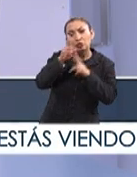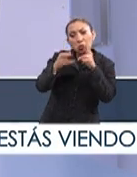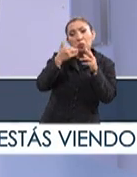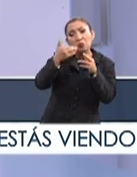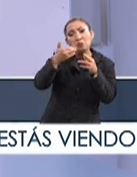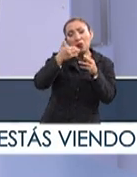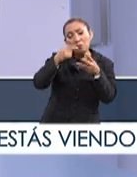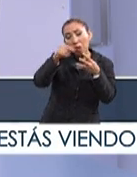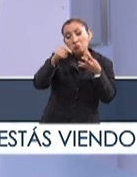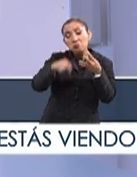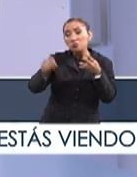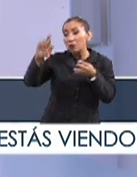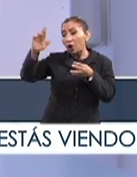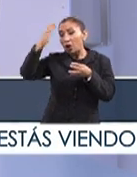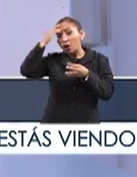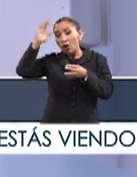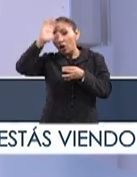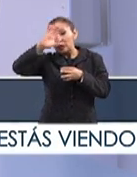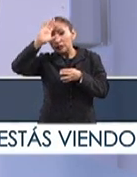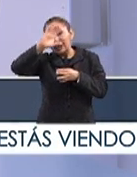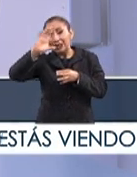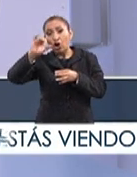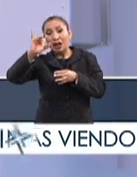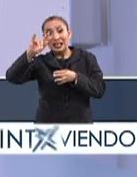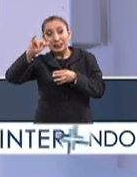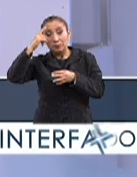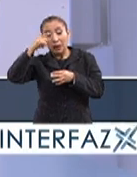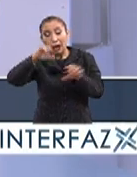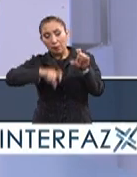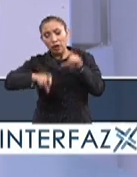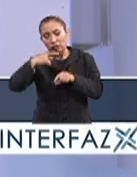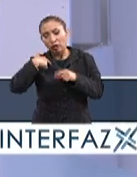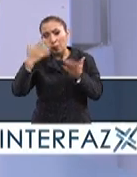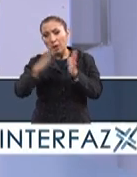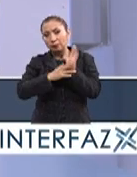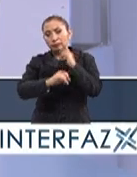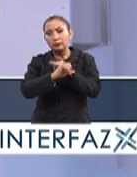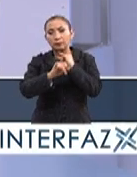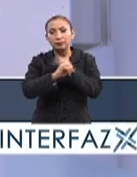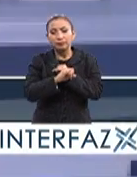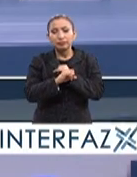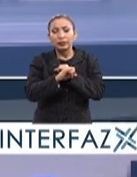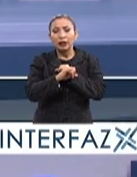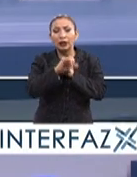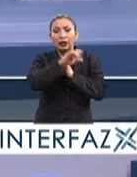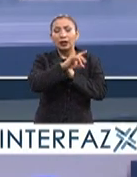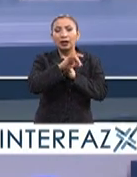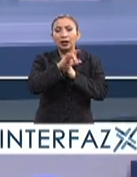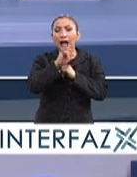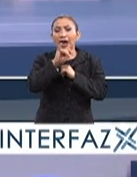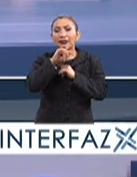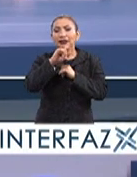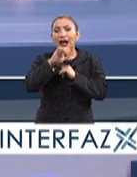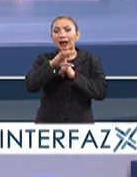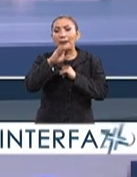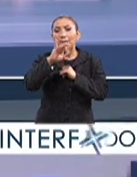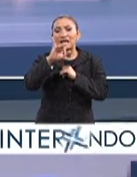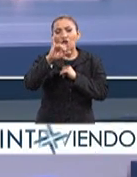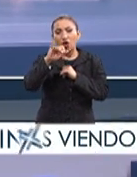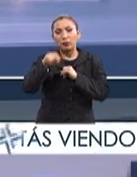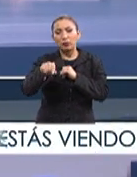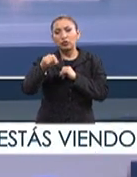que hemos tenido, logramos el reconocimiento del Consejo Nacional de Ciencia y Tecnología para hacerse de laboratorio. Entonces, tenemos nuestra página, es Landac Bio, así como suena.